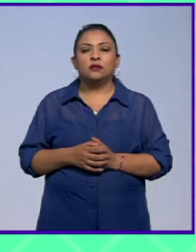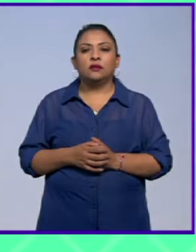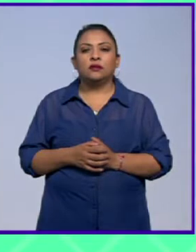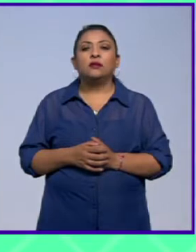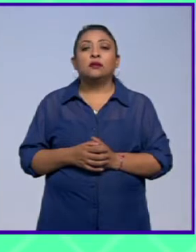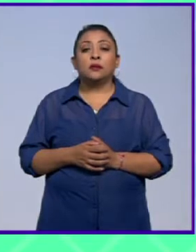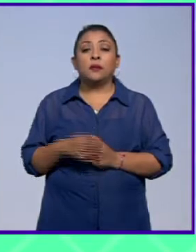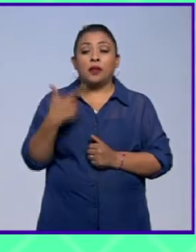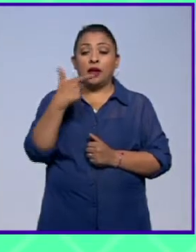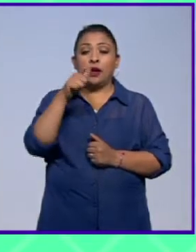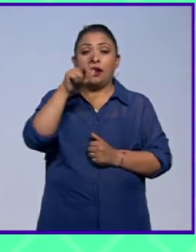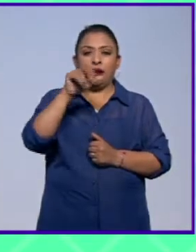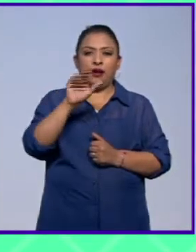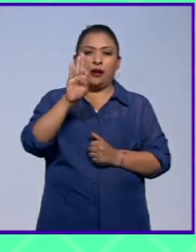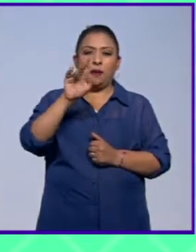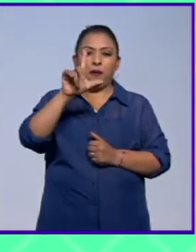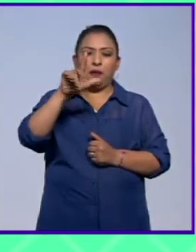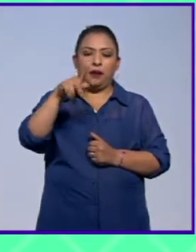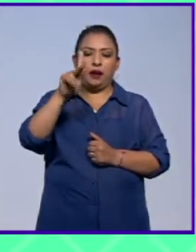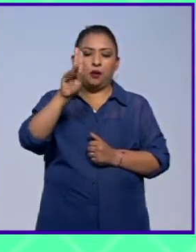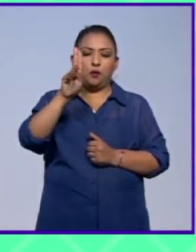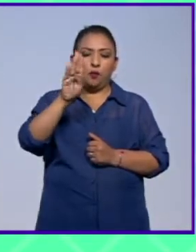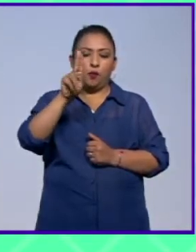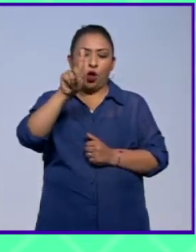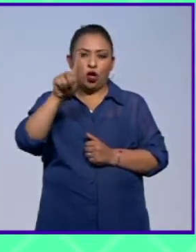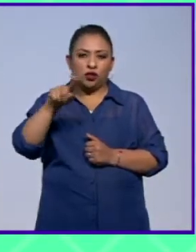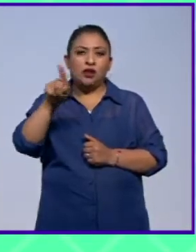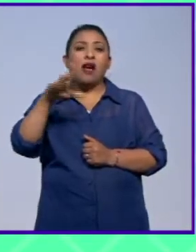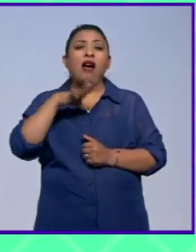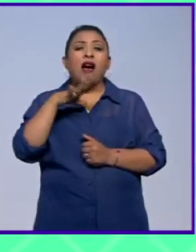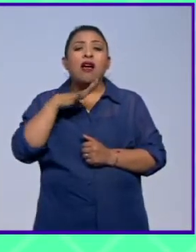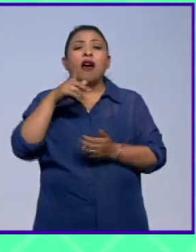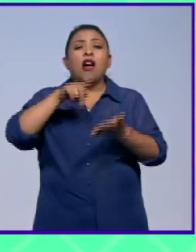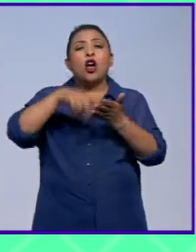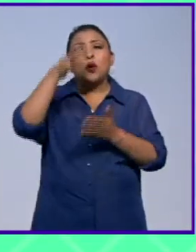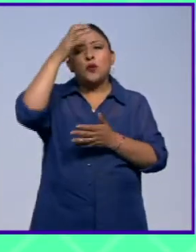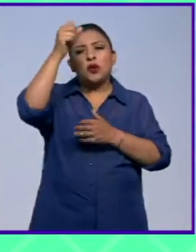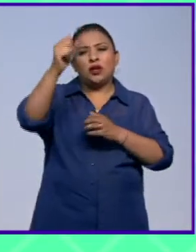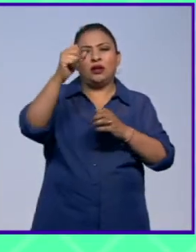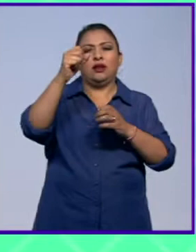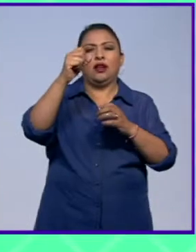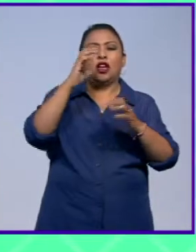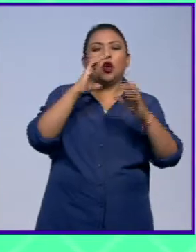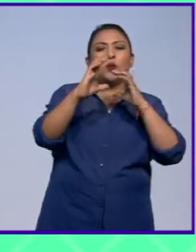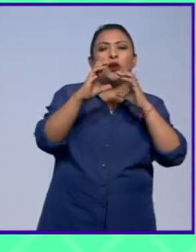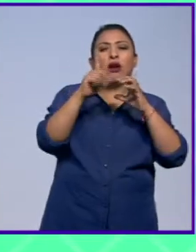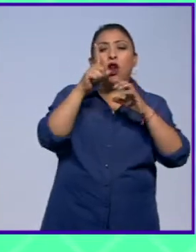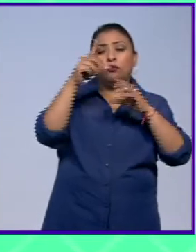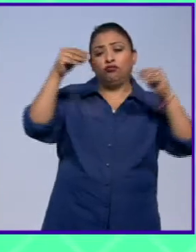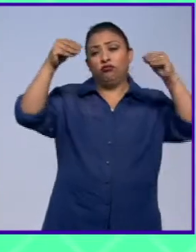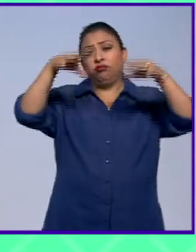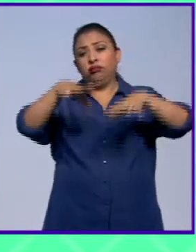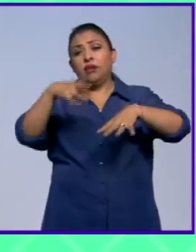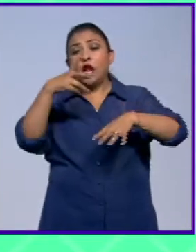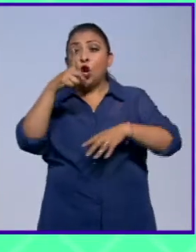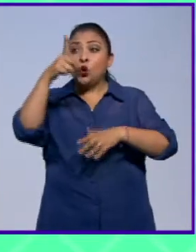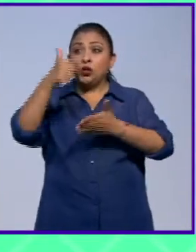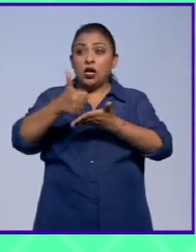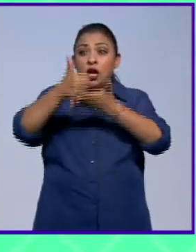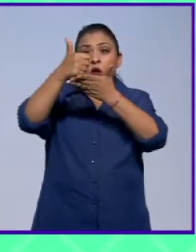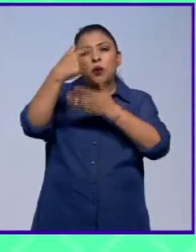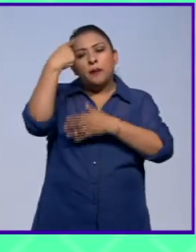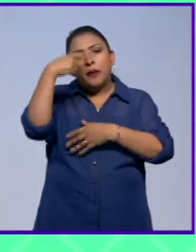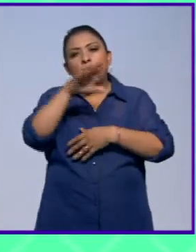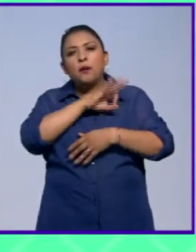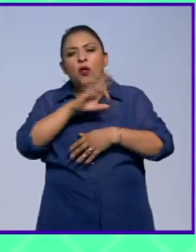La Galería Black Box ha desarrollado un espacio a partir del concepto comunicación luminosa. Es a partir de la luz lo que